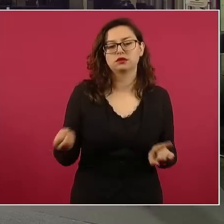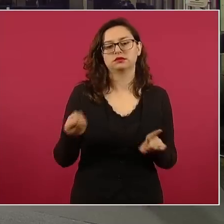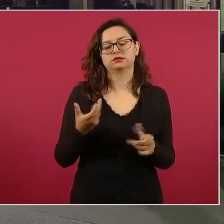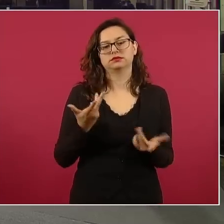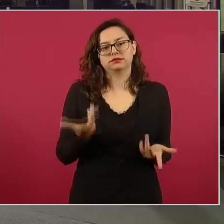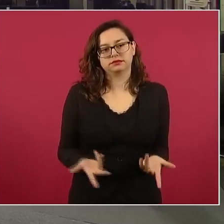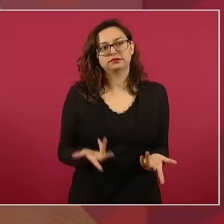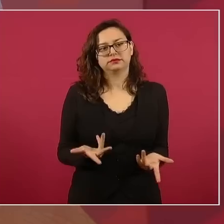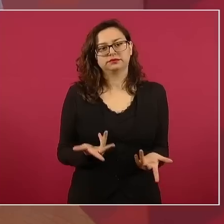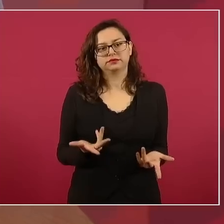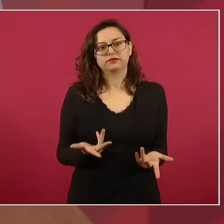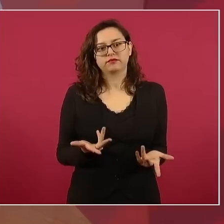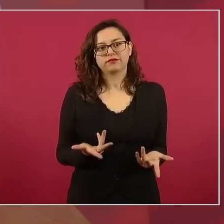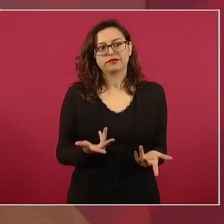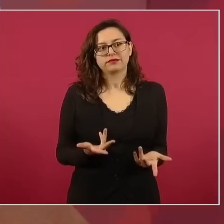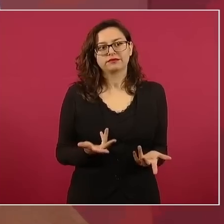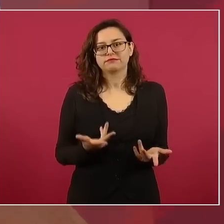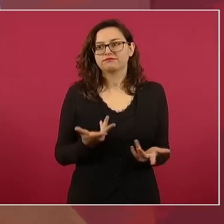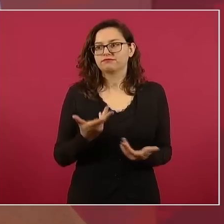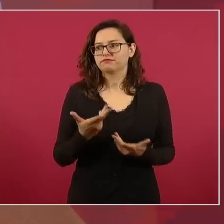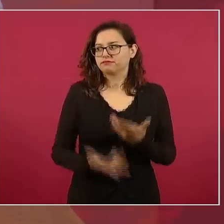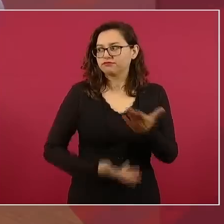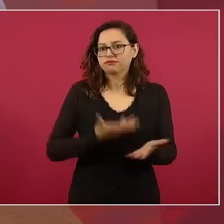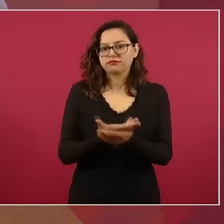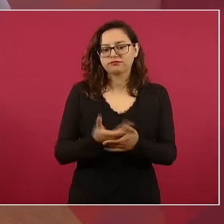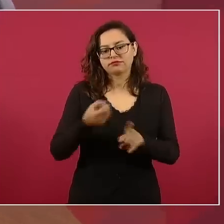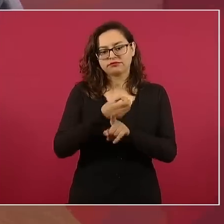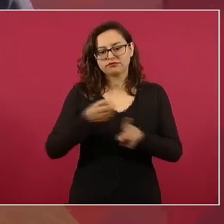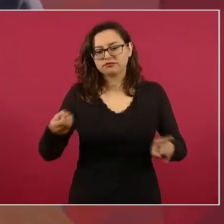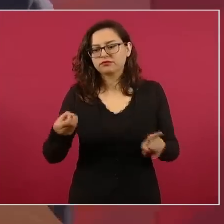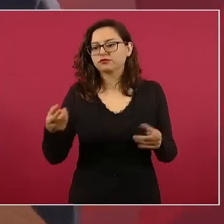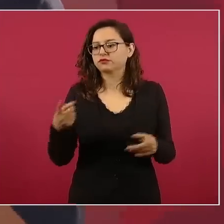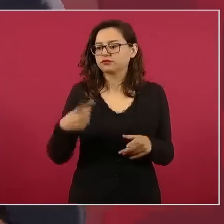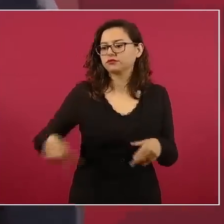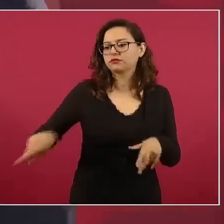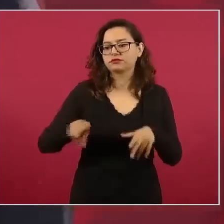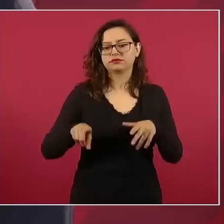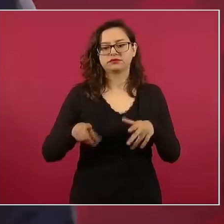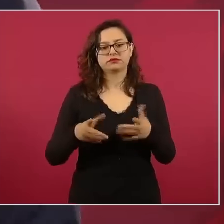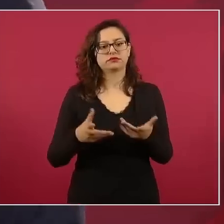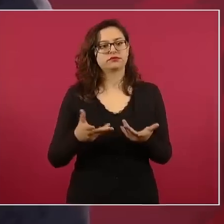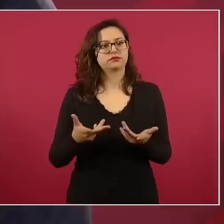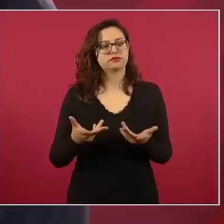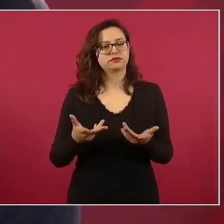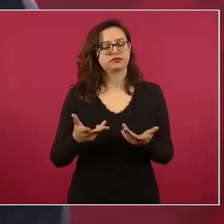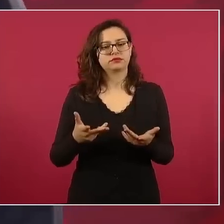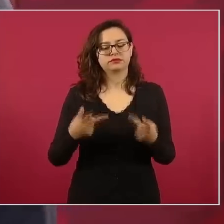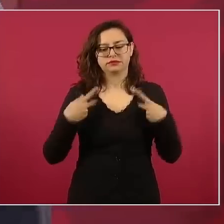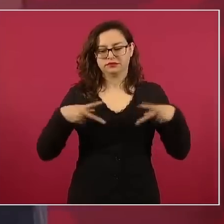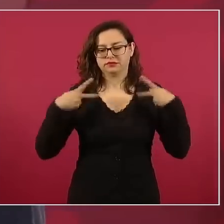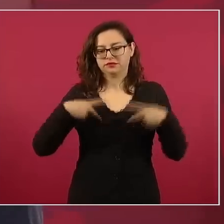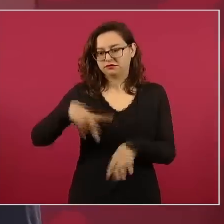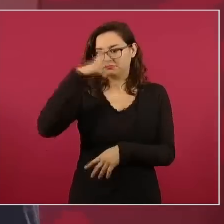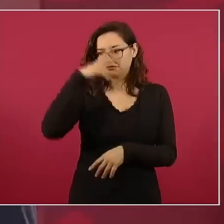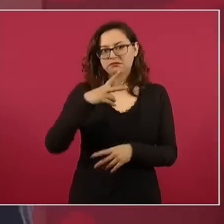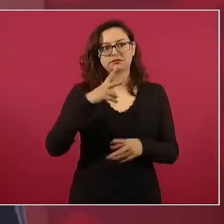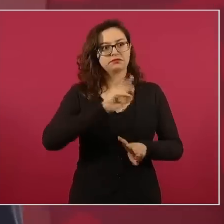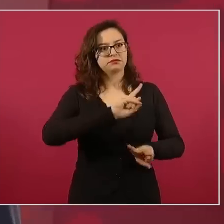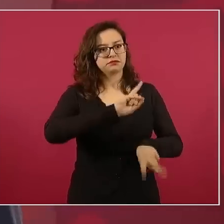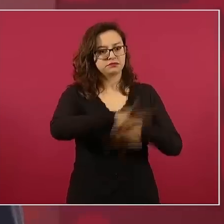que había que darles tranquilidad, certidumbre, que llevan años trabajando de manera honrada